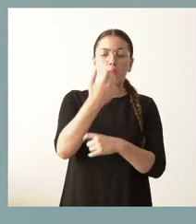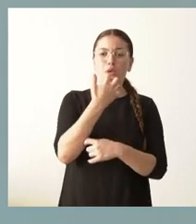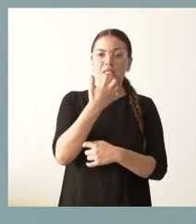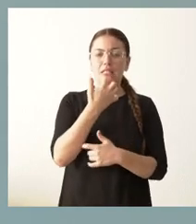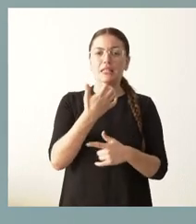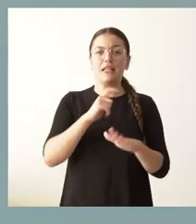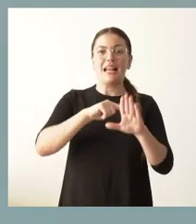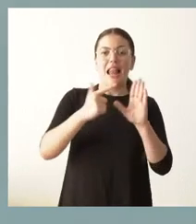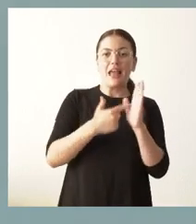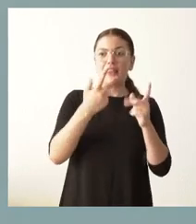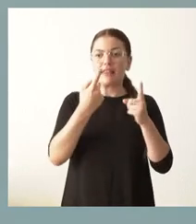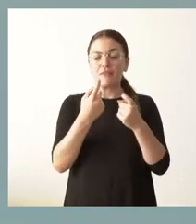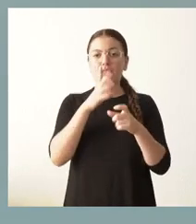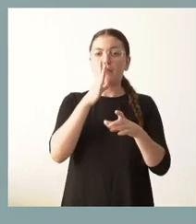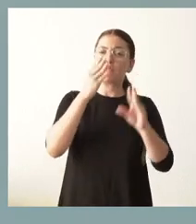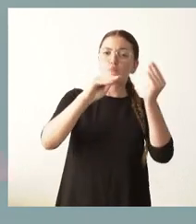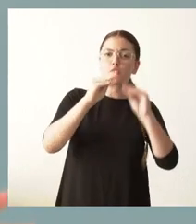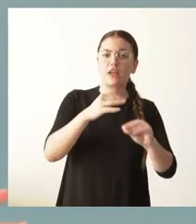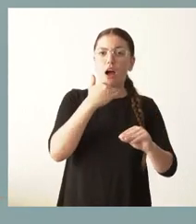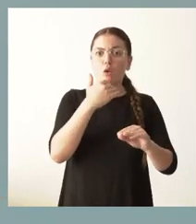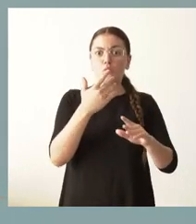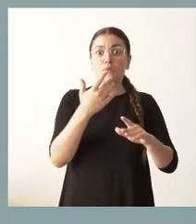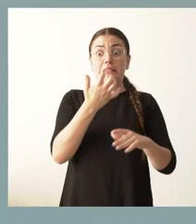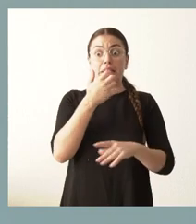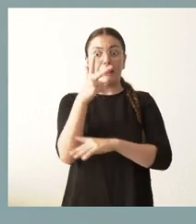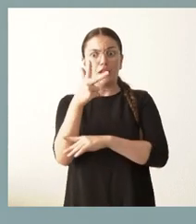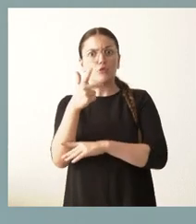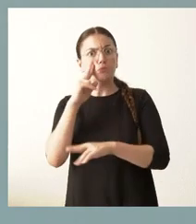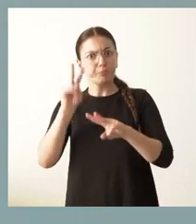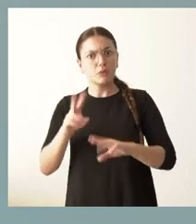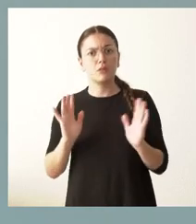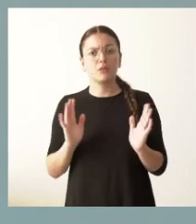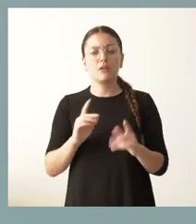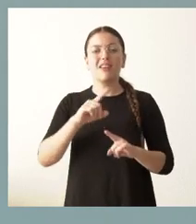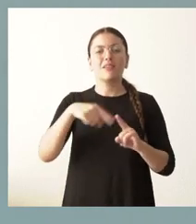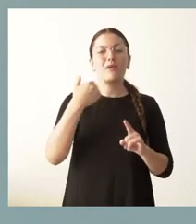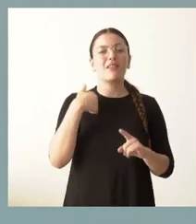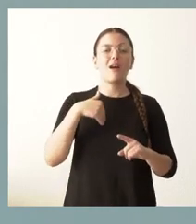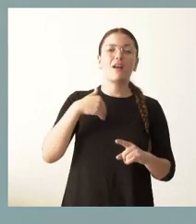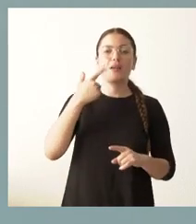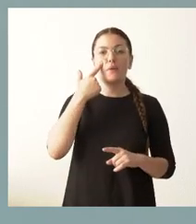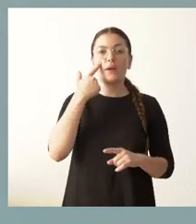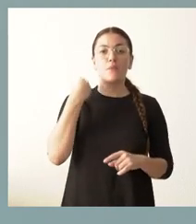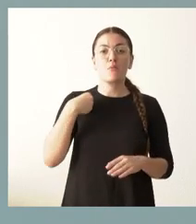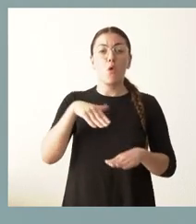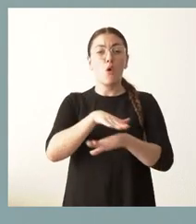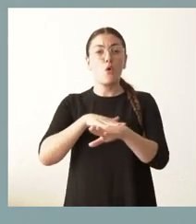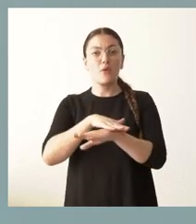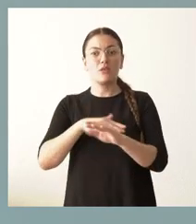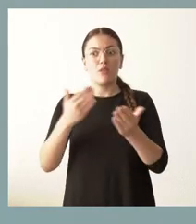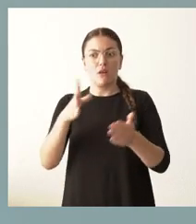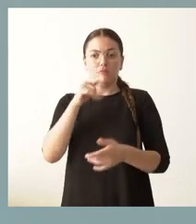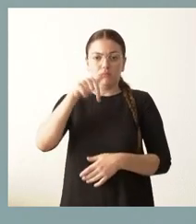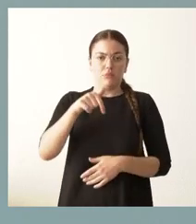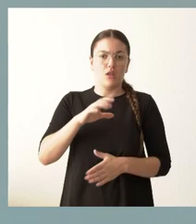de derechos. Por tanto, reconocer por ley en derechos es importante. Luego ya es la obligación del Ejecutivo, en este caso de la Junta de